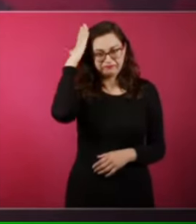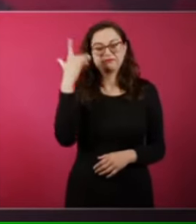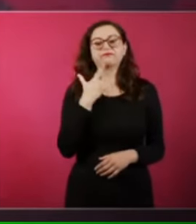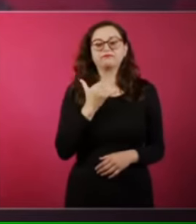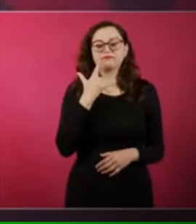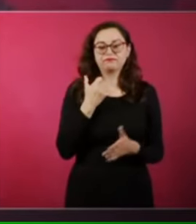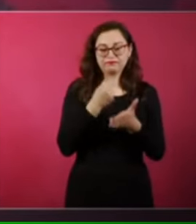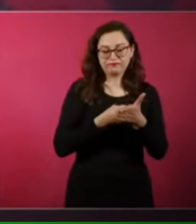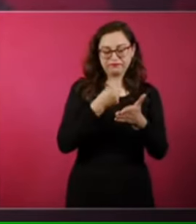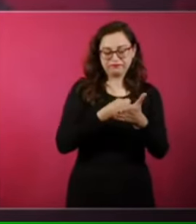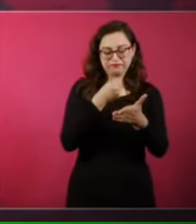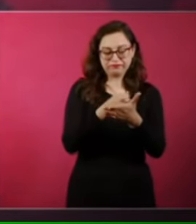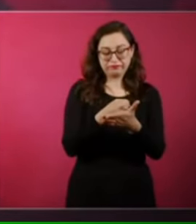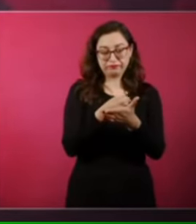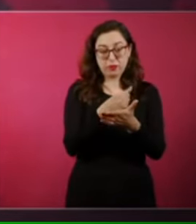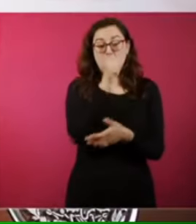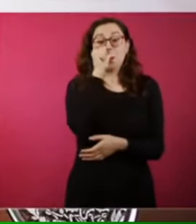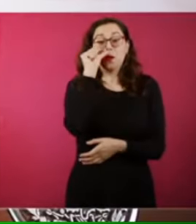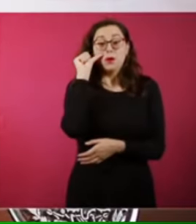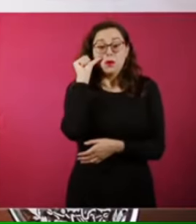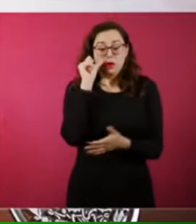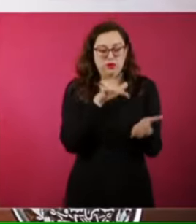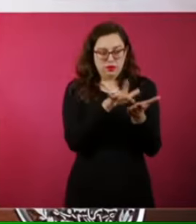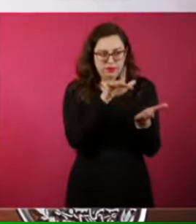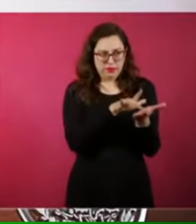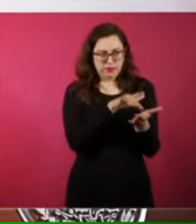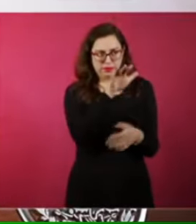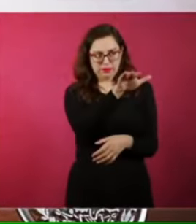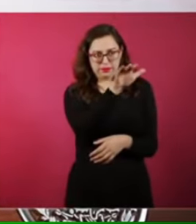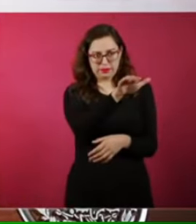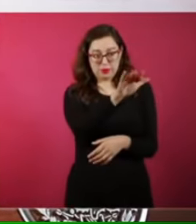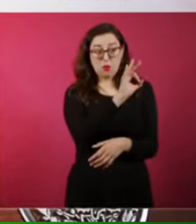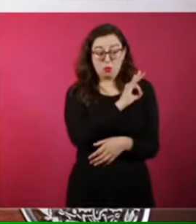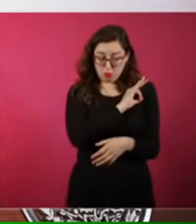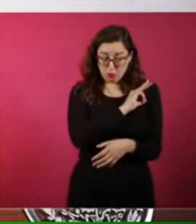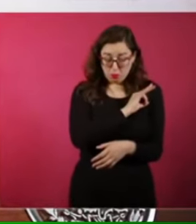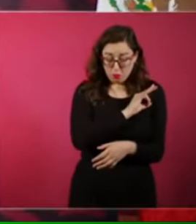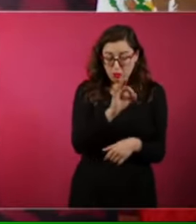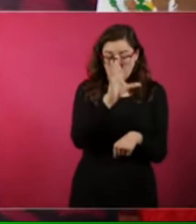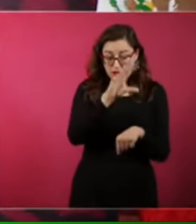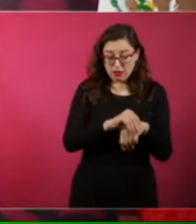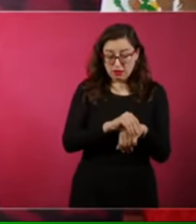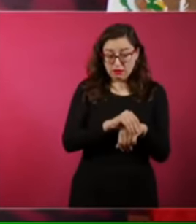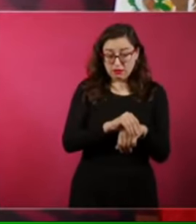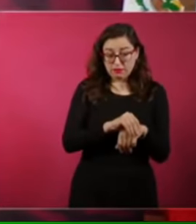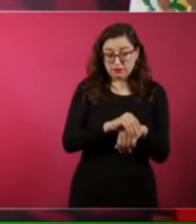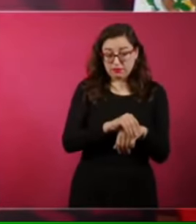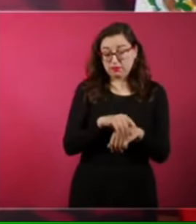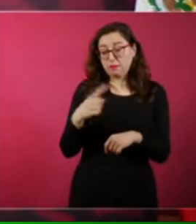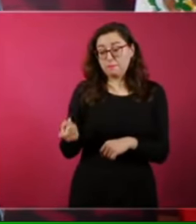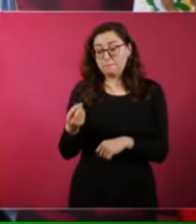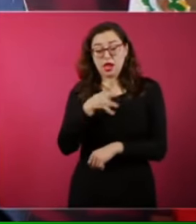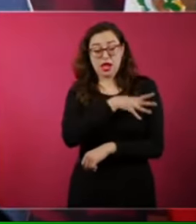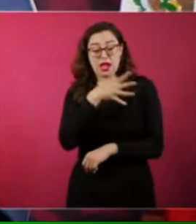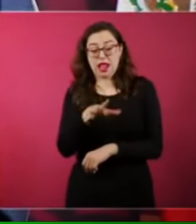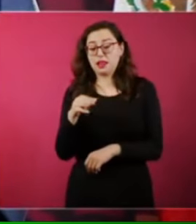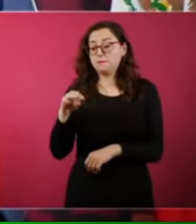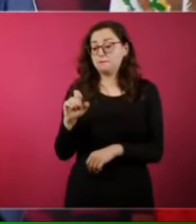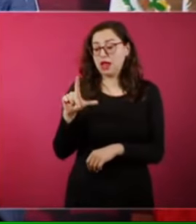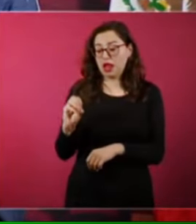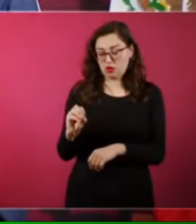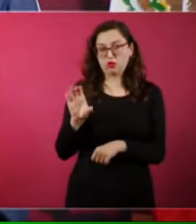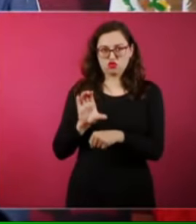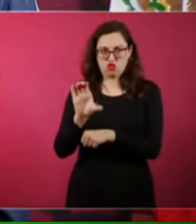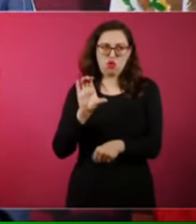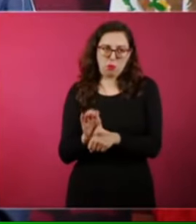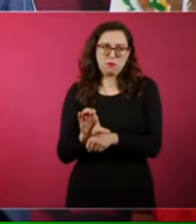él le pidió a Juárez que le permitiera al general Melo, que es